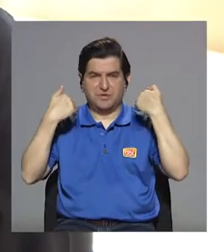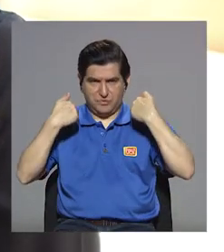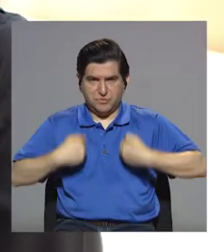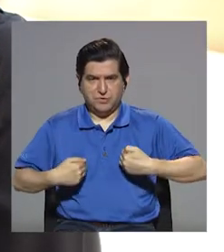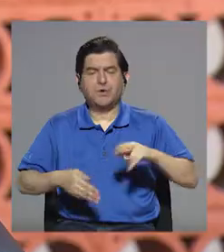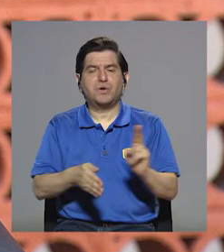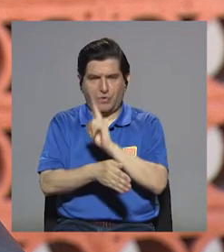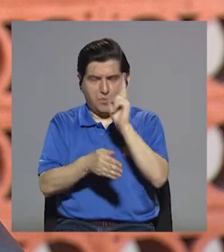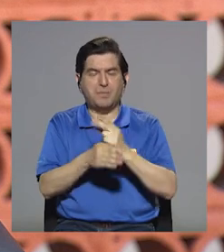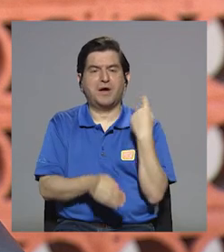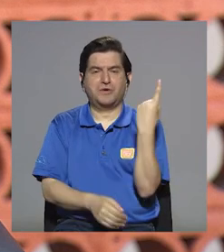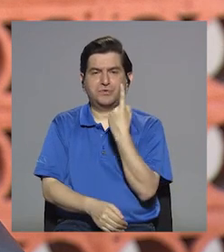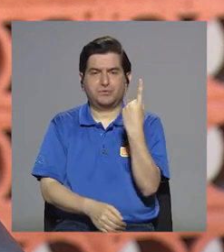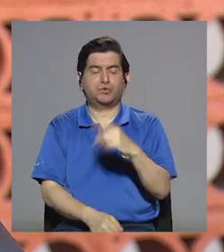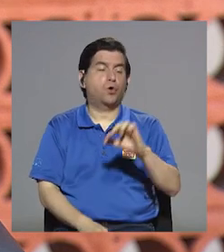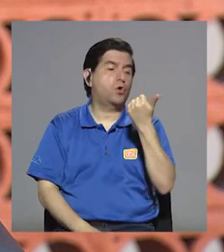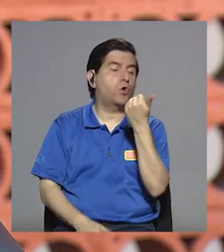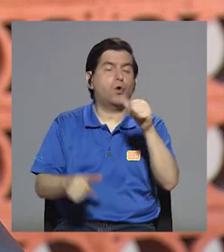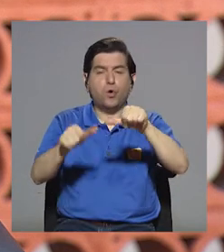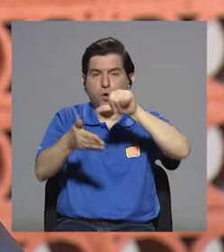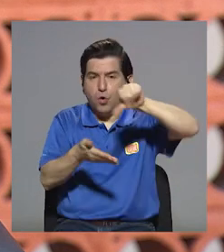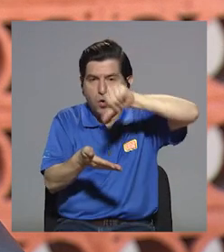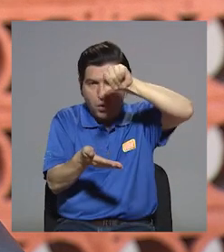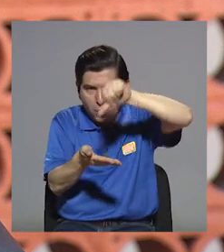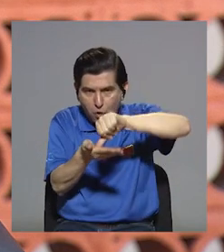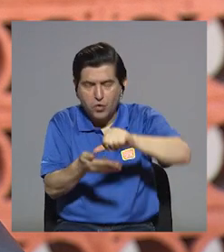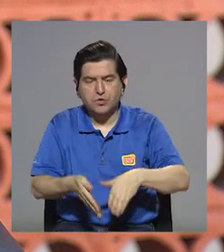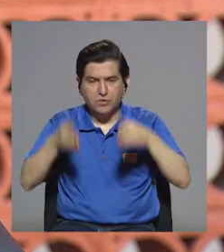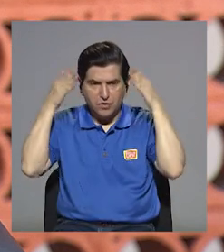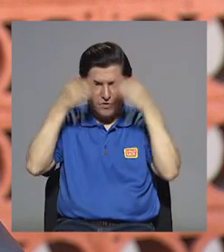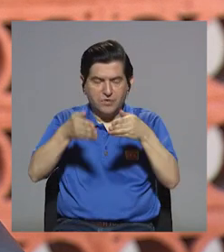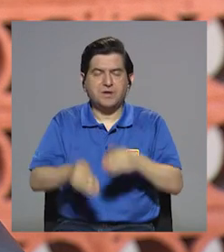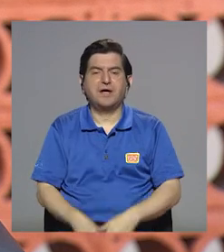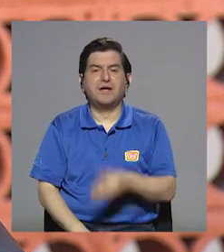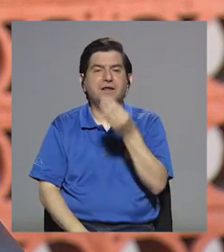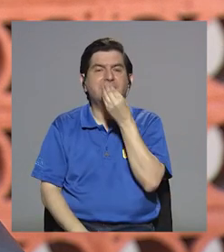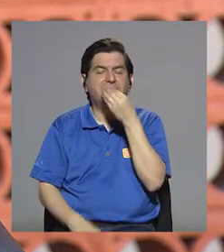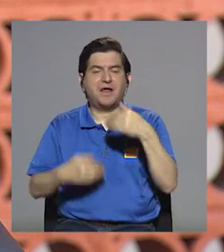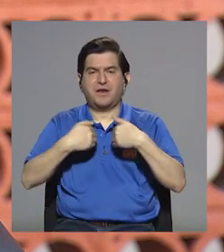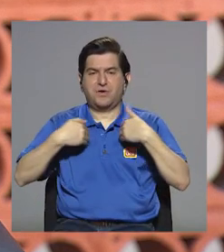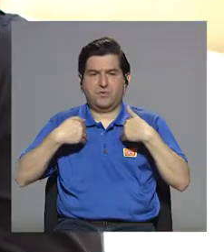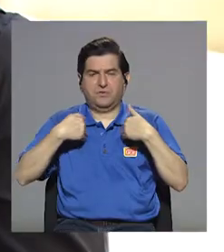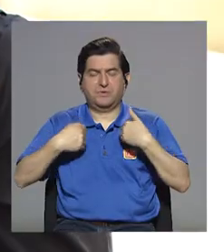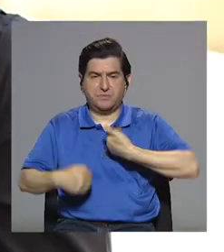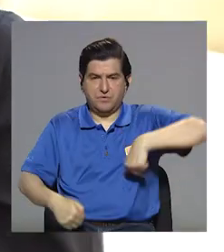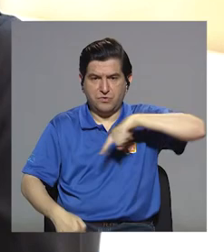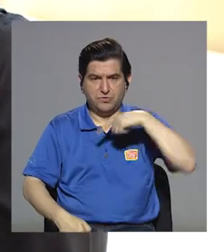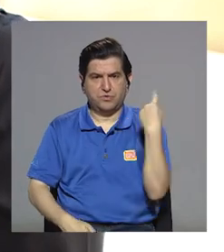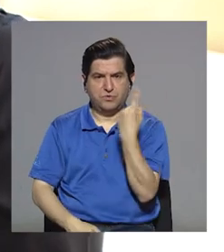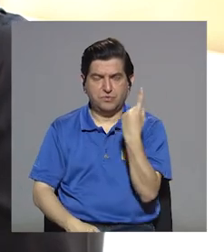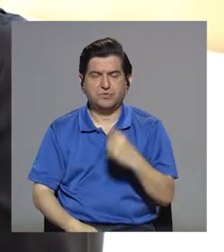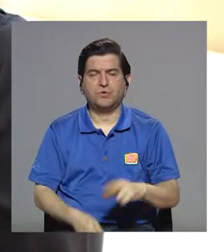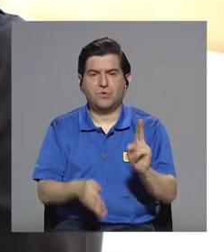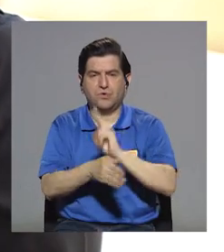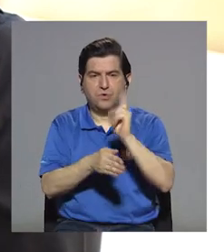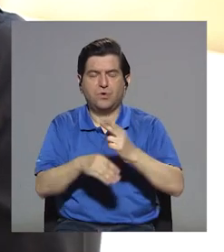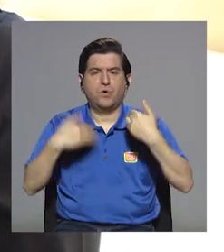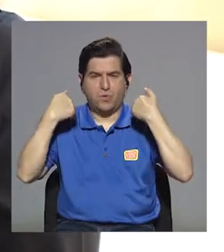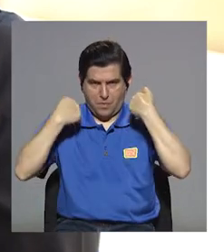consumo humano, solamente. Existe otro centro que se enfoca en lo que es nutrición animal, nosotros solamente de consumo humano.